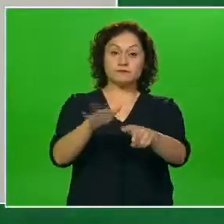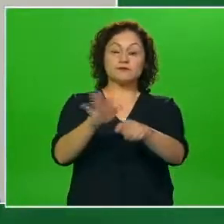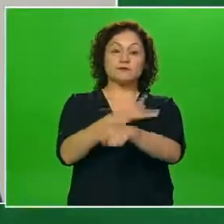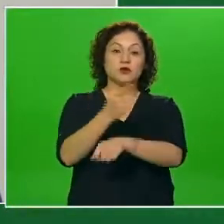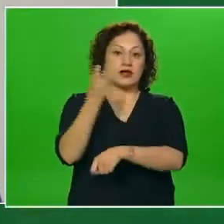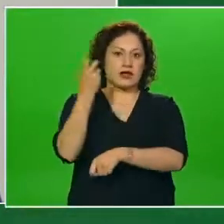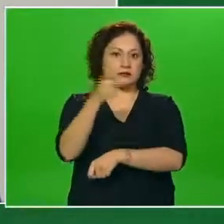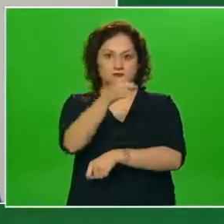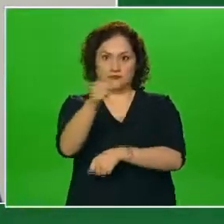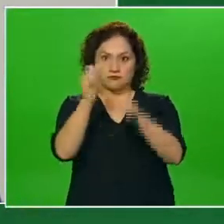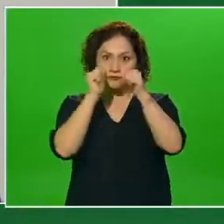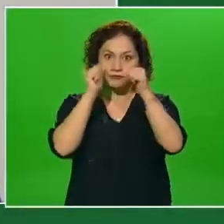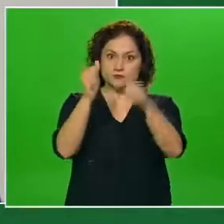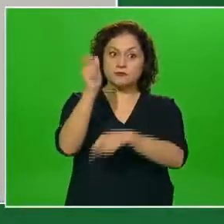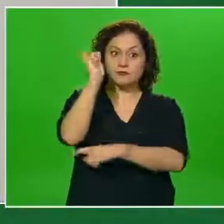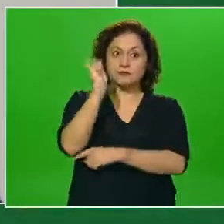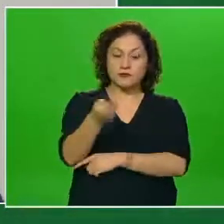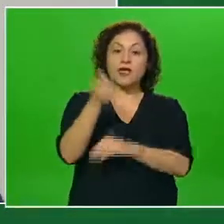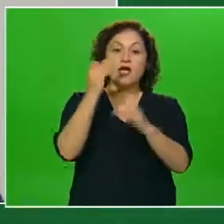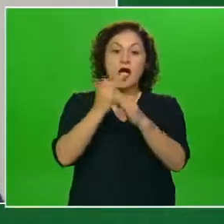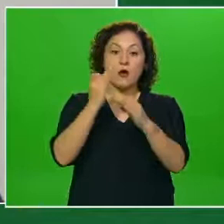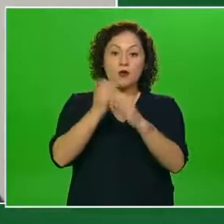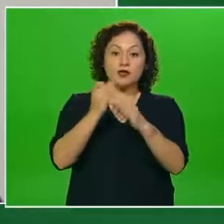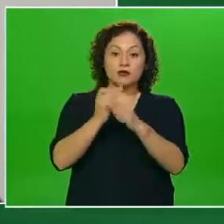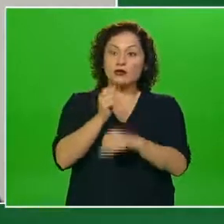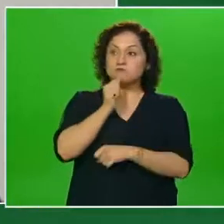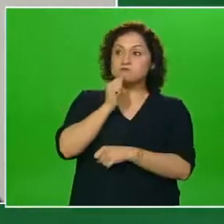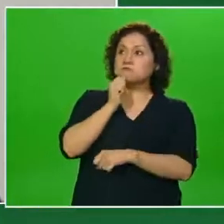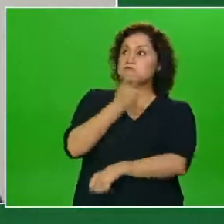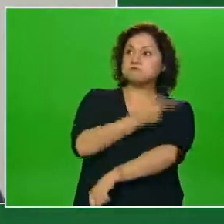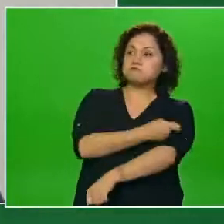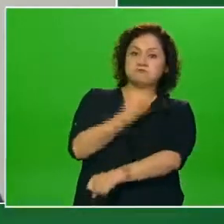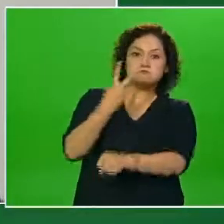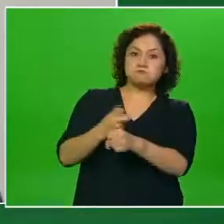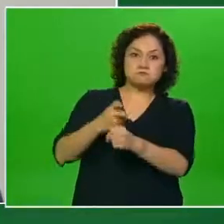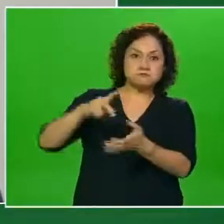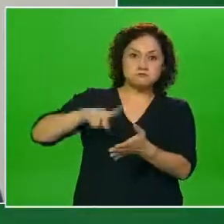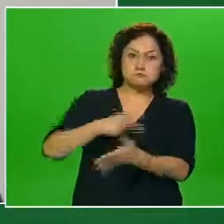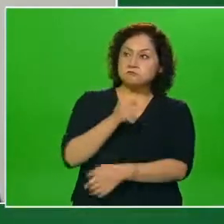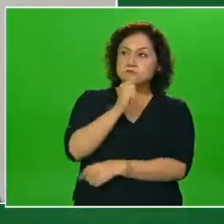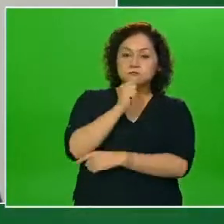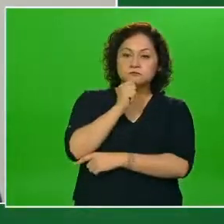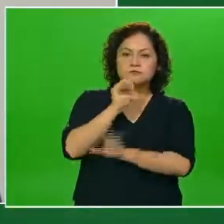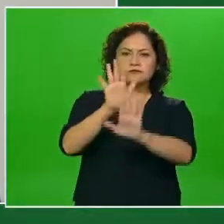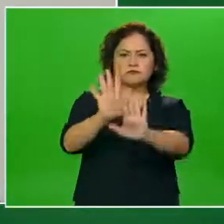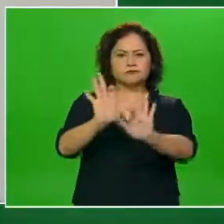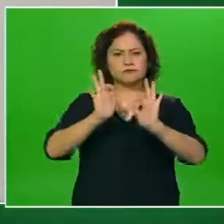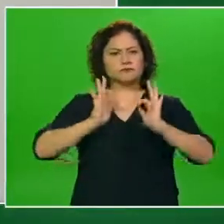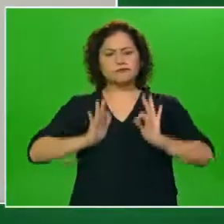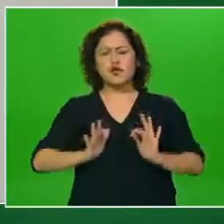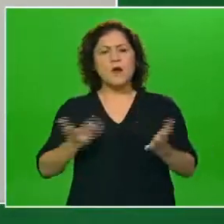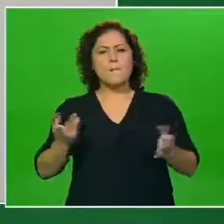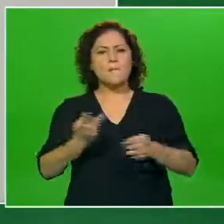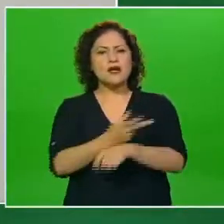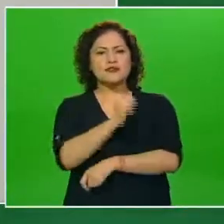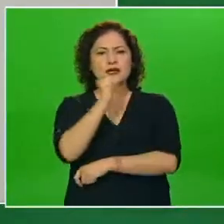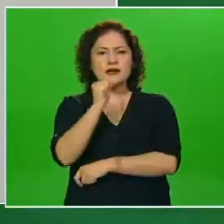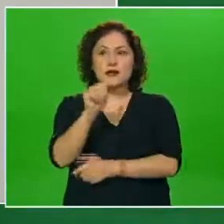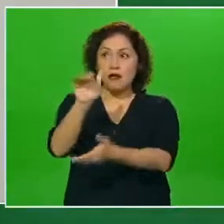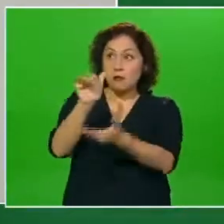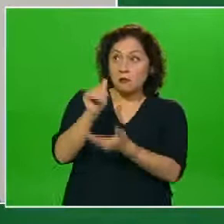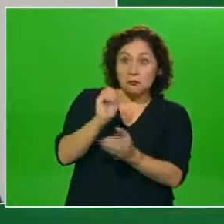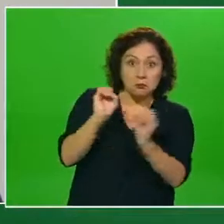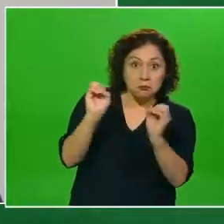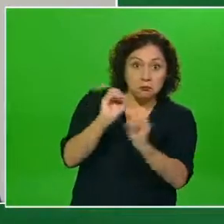personas el que no tengan en este momento su segunda dosis aplicada no representa o no es porque no haya vacuna